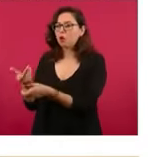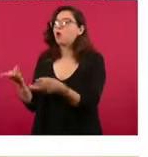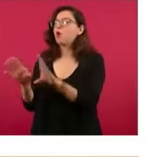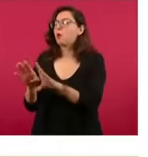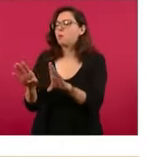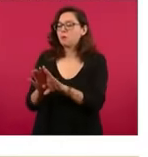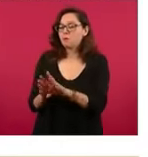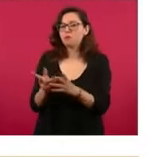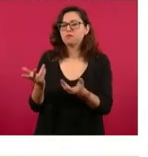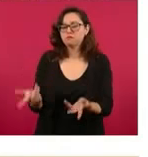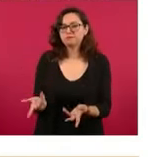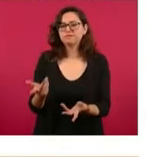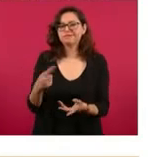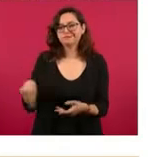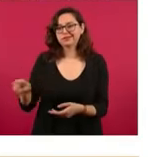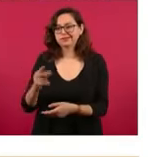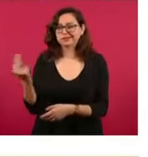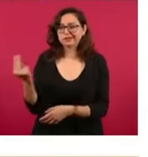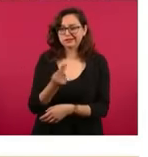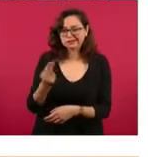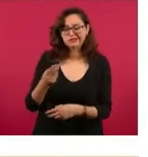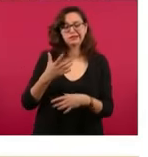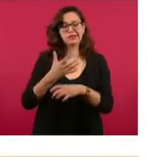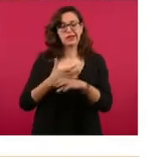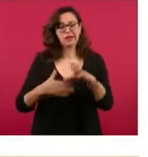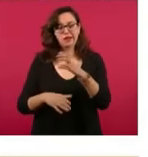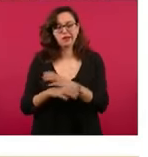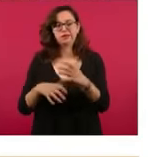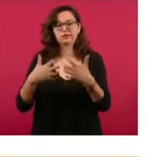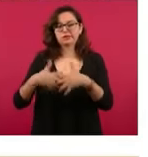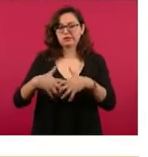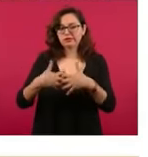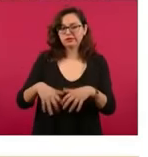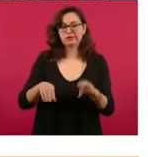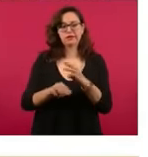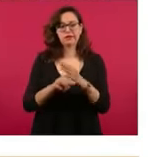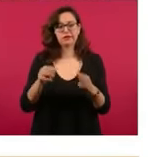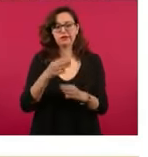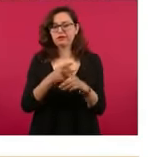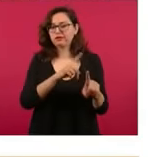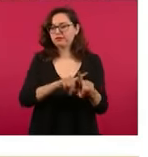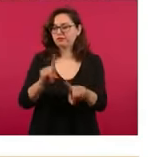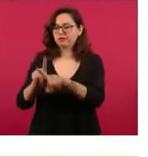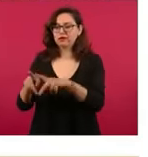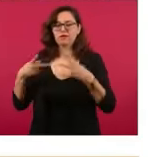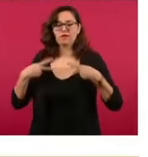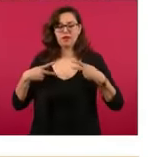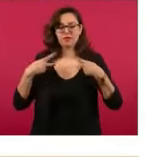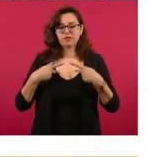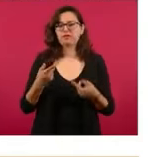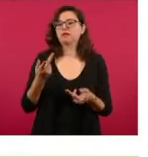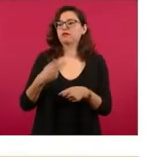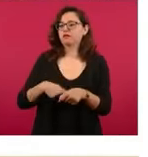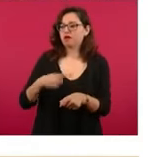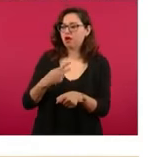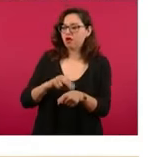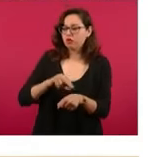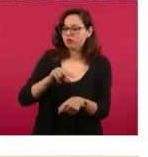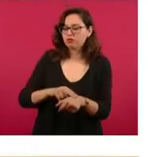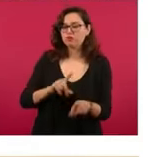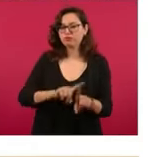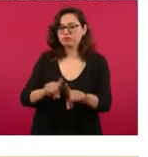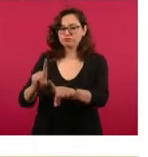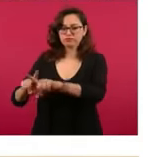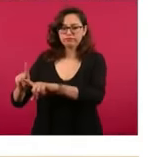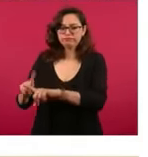identificó como necesidades de equipo, infraestructura y recursos humanos. También se han capacitado en los 10 hospitales sobre el modelo